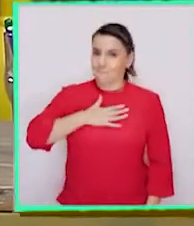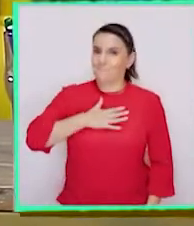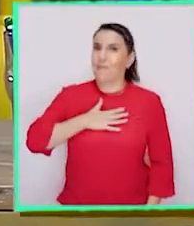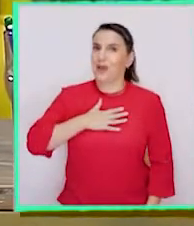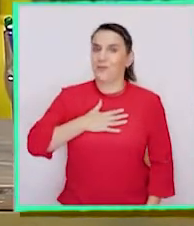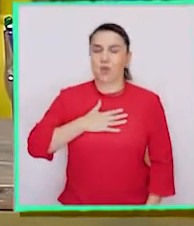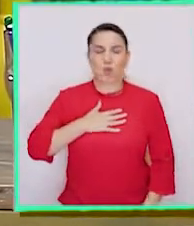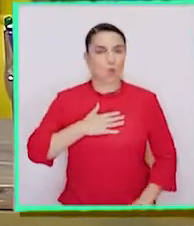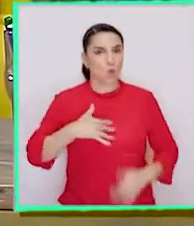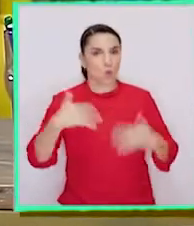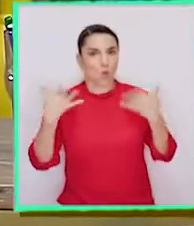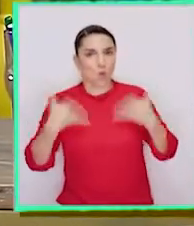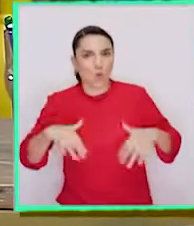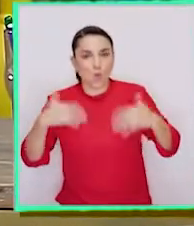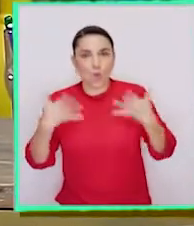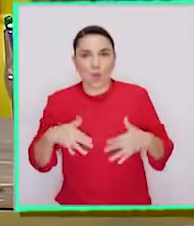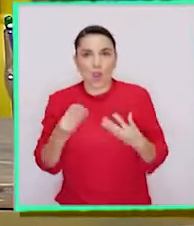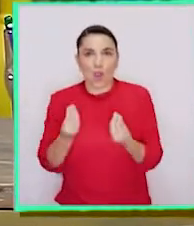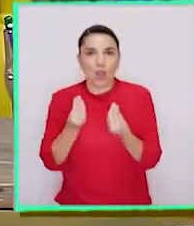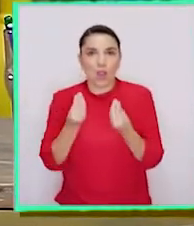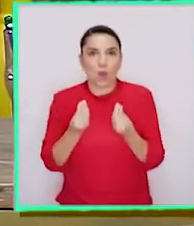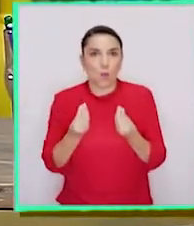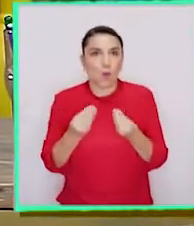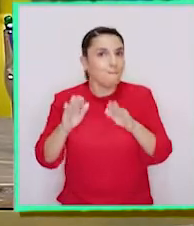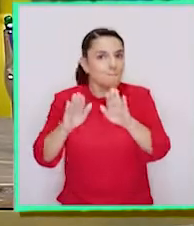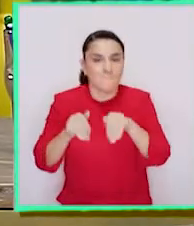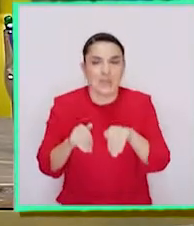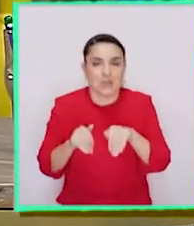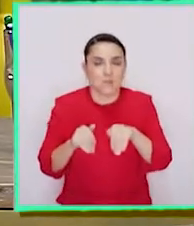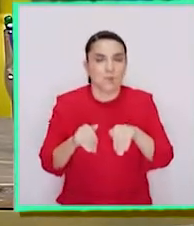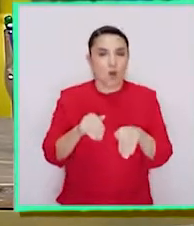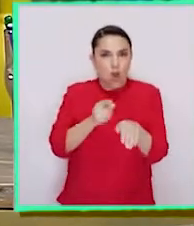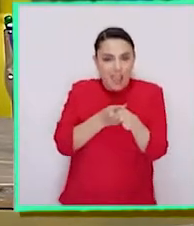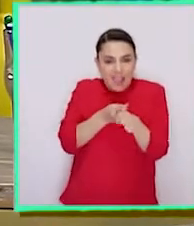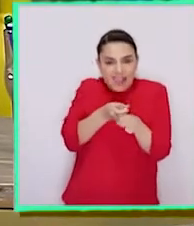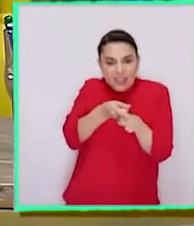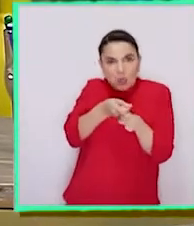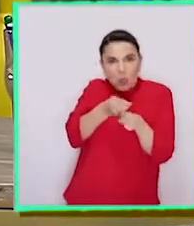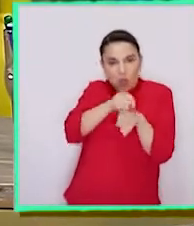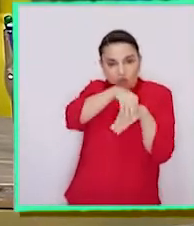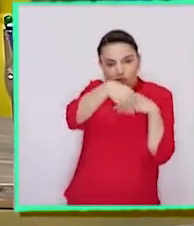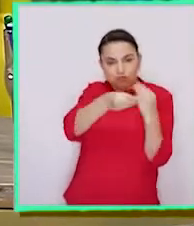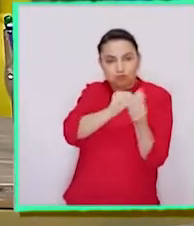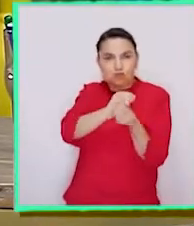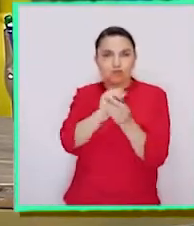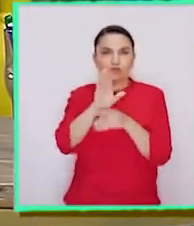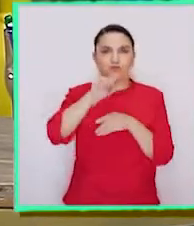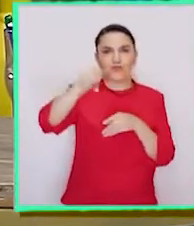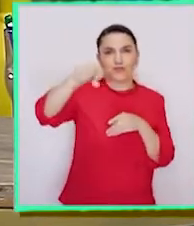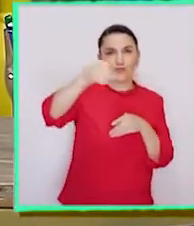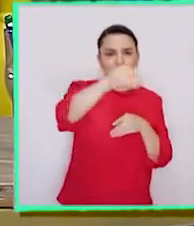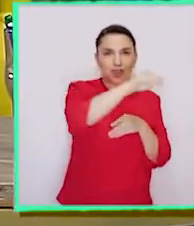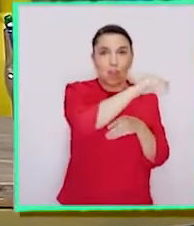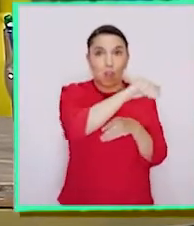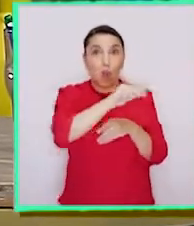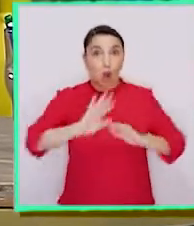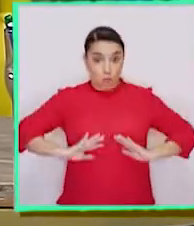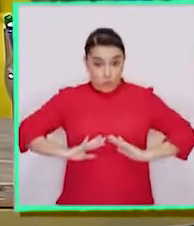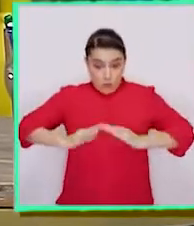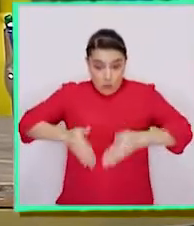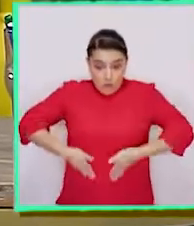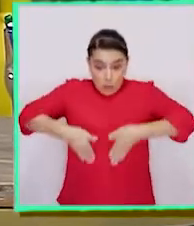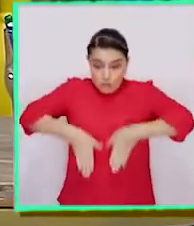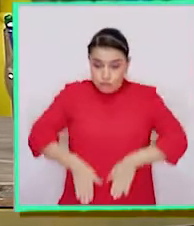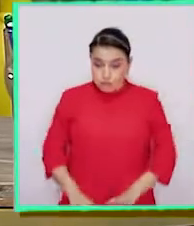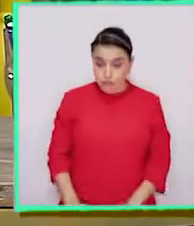mí es súper impactante. Como la oruga que se transforma en mariposa. O como un bebé que crece hasta ser